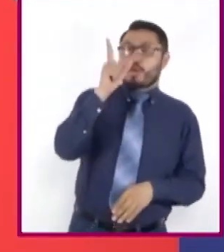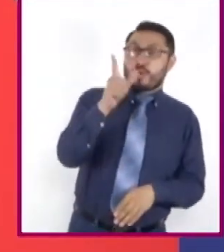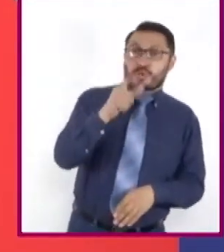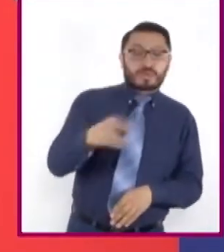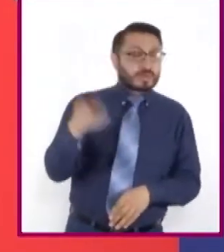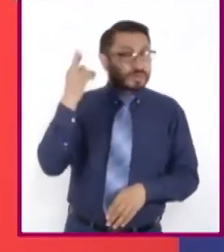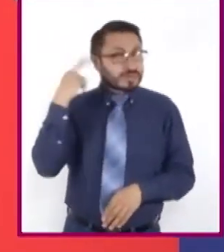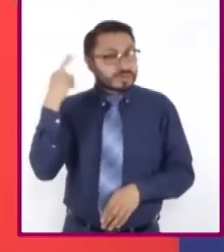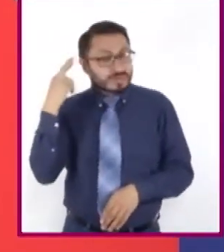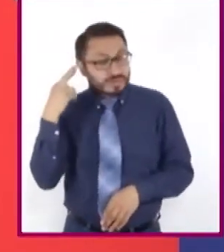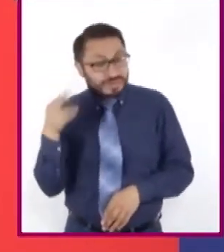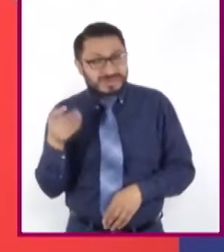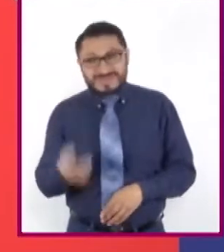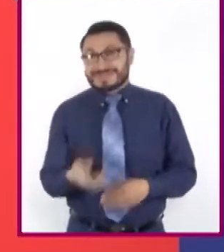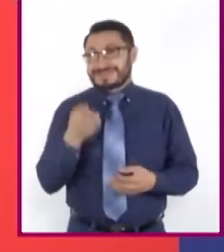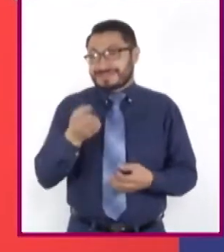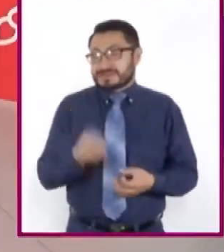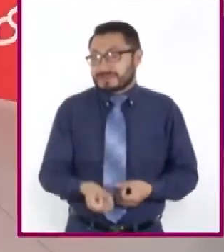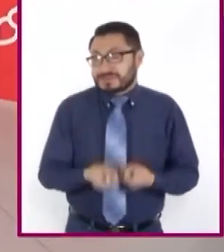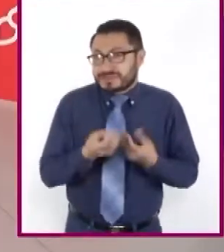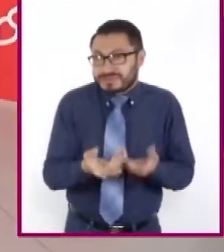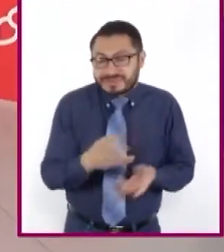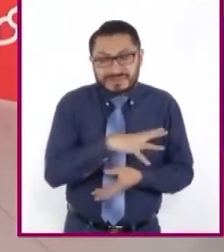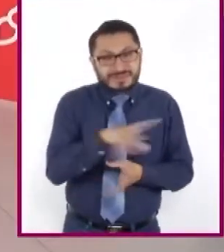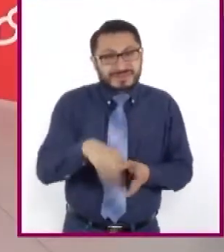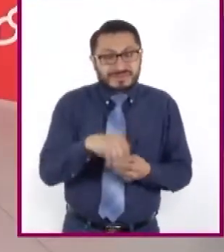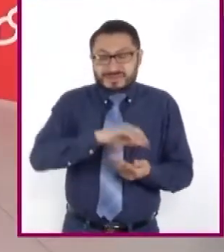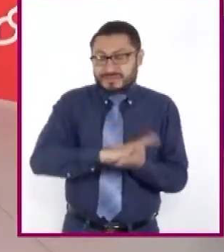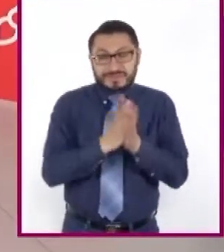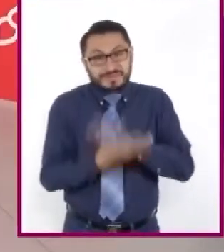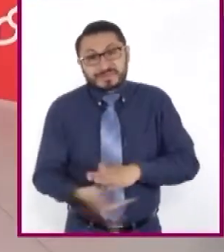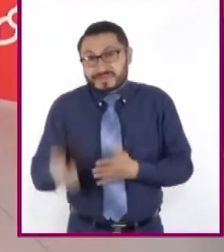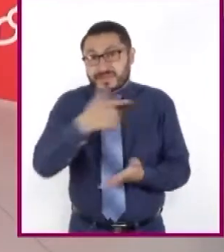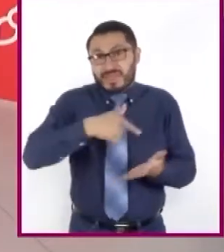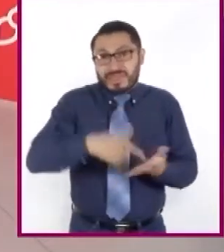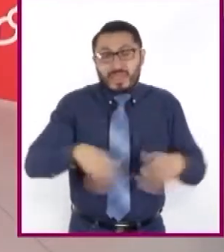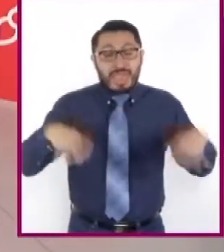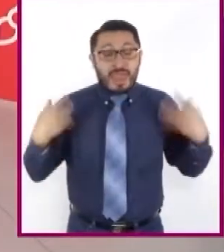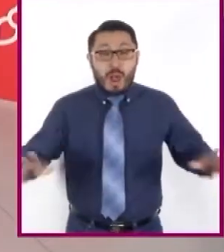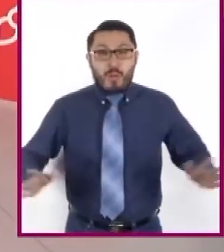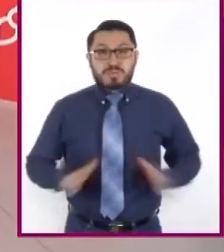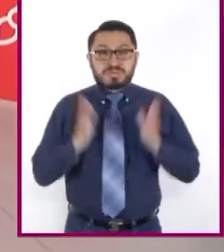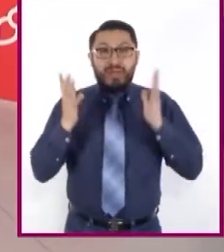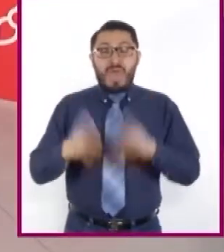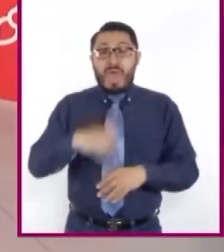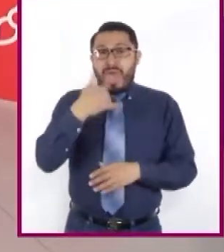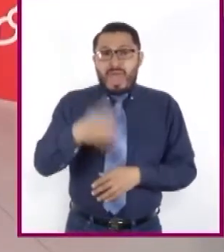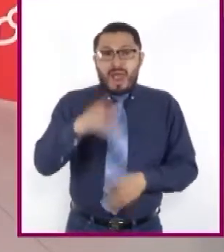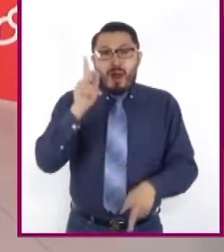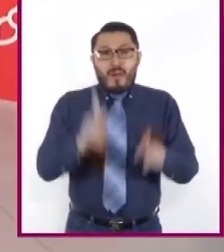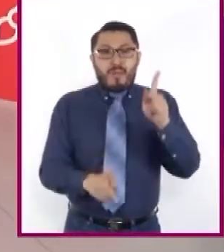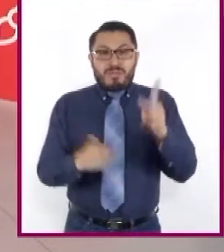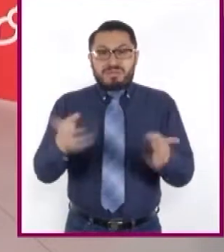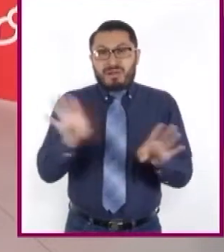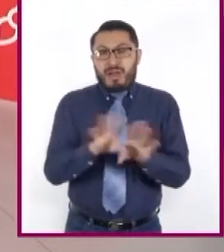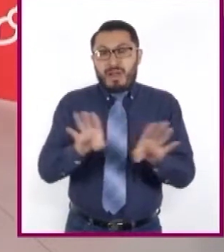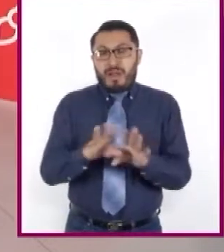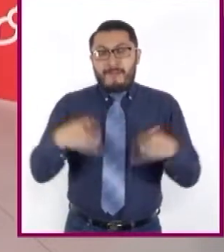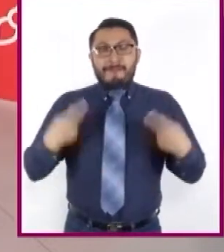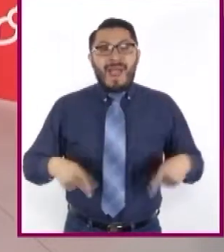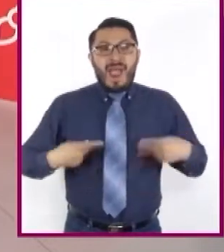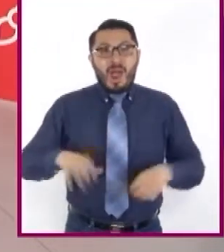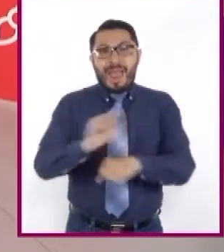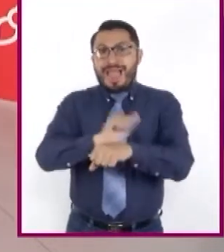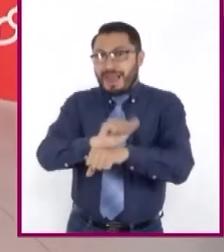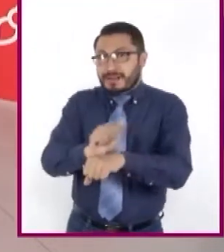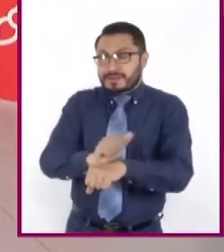evocando esos lugares sorprendentes. Y se complementa con los diálogos de los personajes que las actrices y los